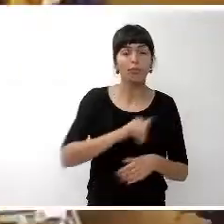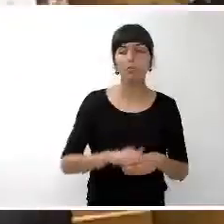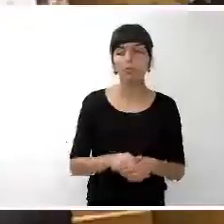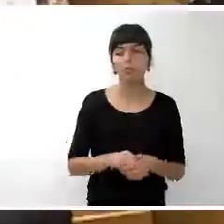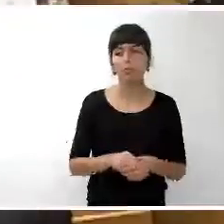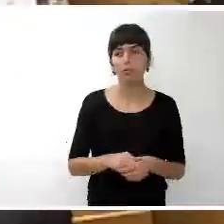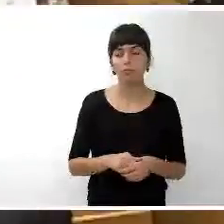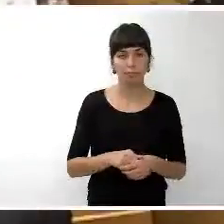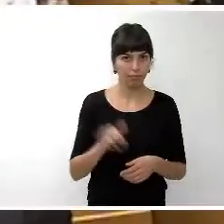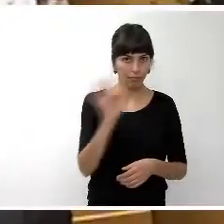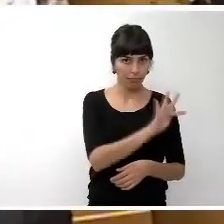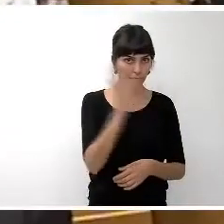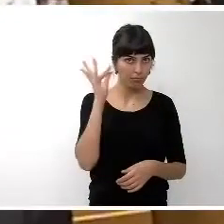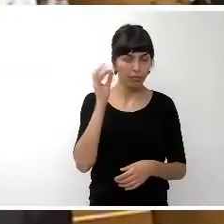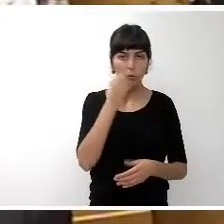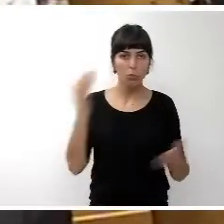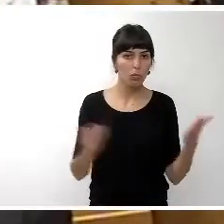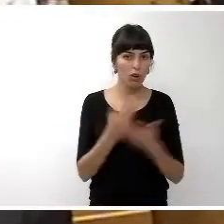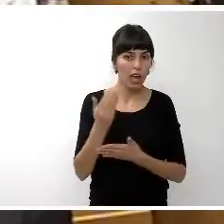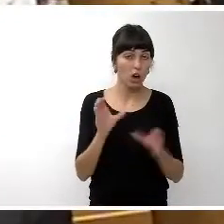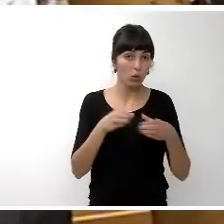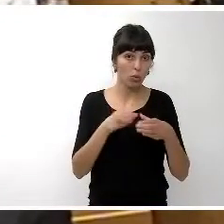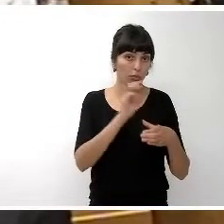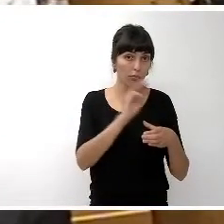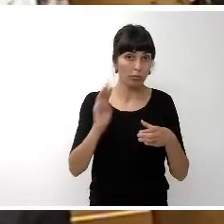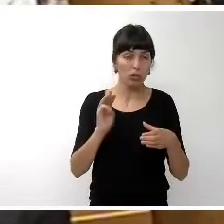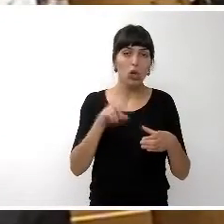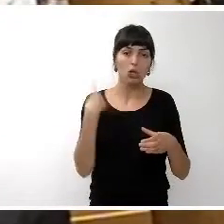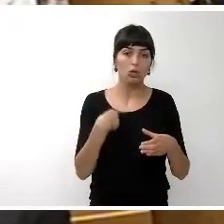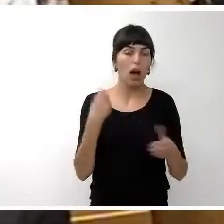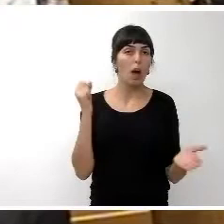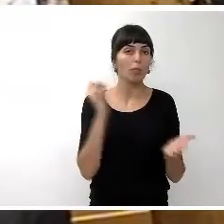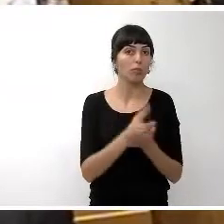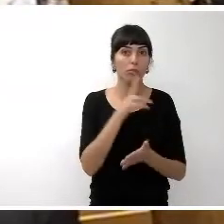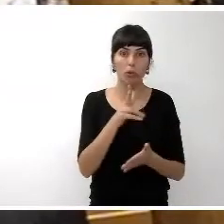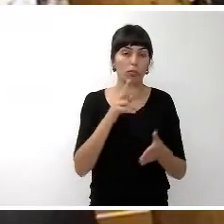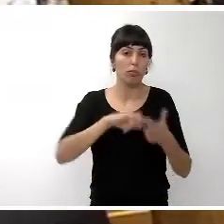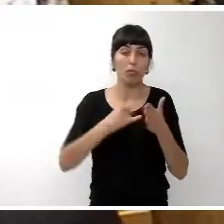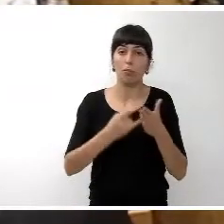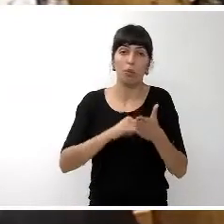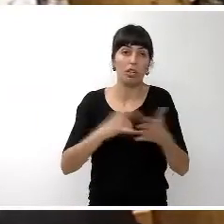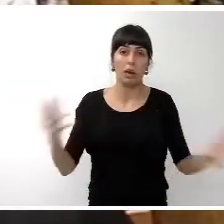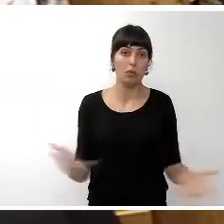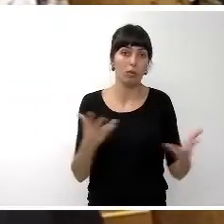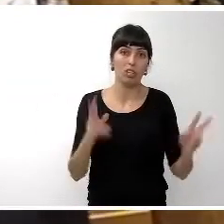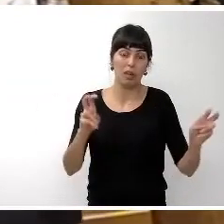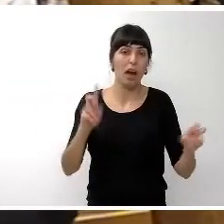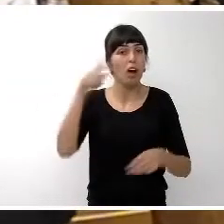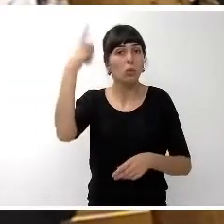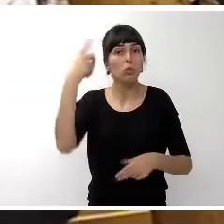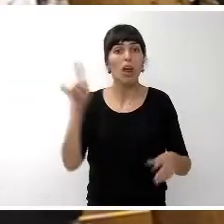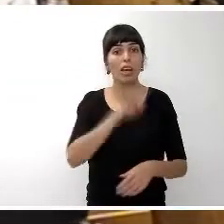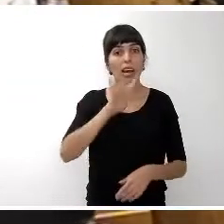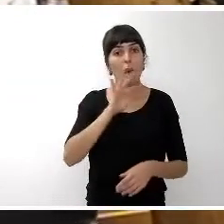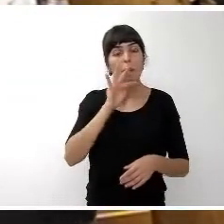Buenos días. Desde el Grupo del Partido Popular apostamos por una política de promoción de la cultura canaria y los valores que